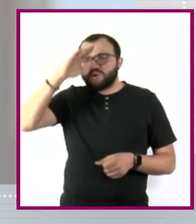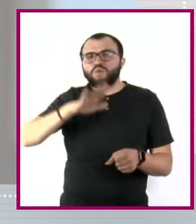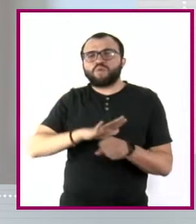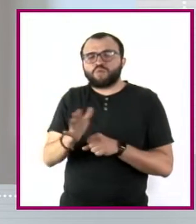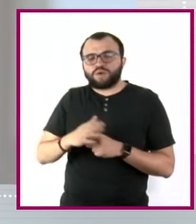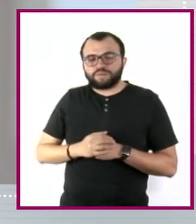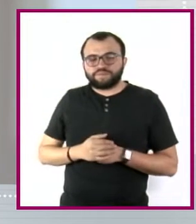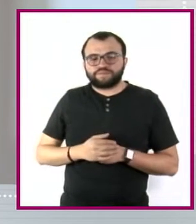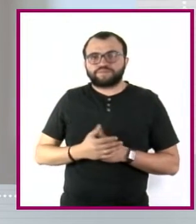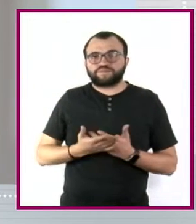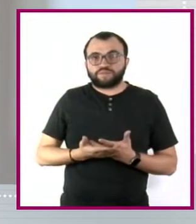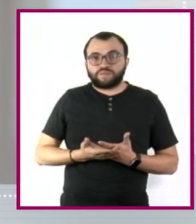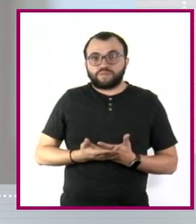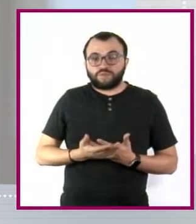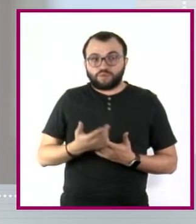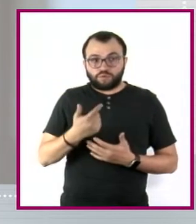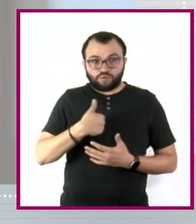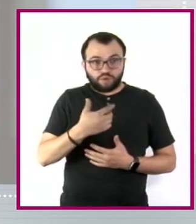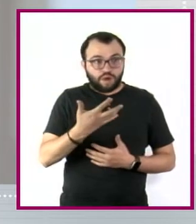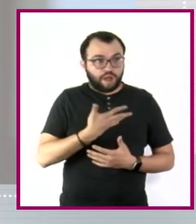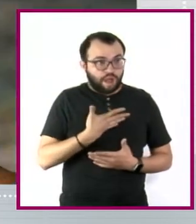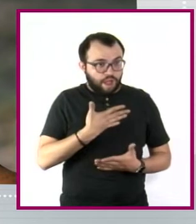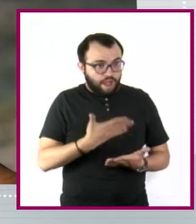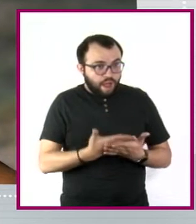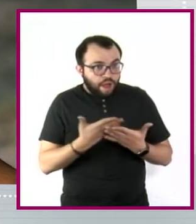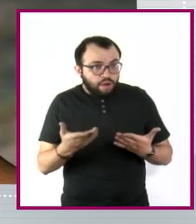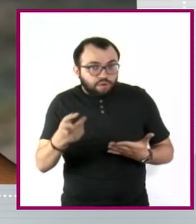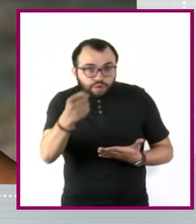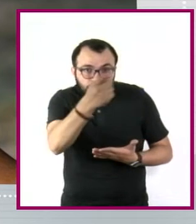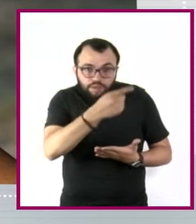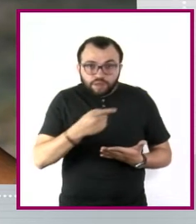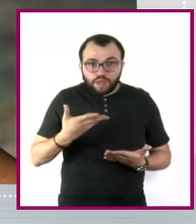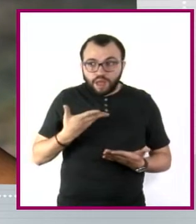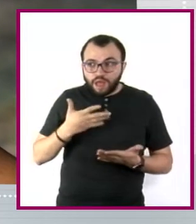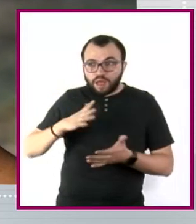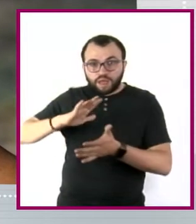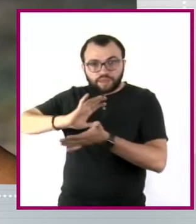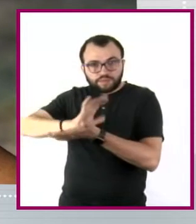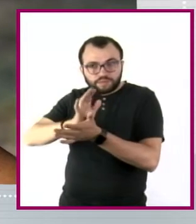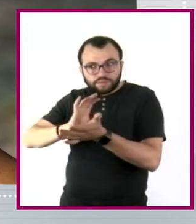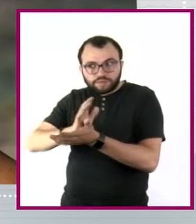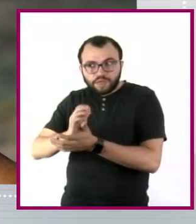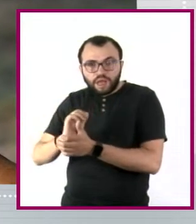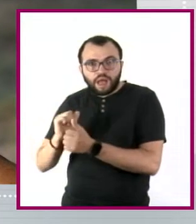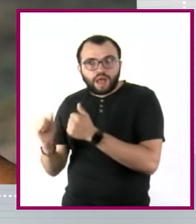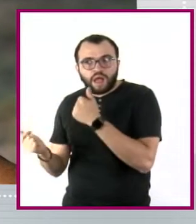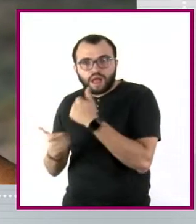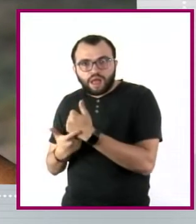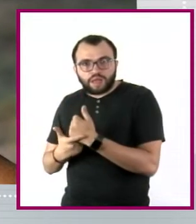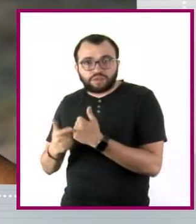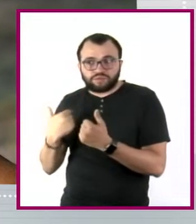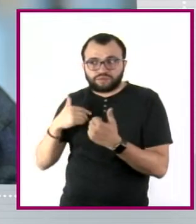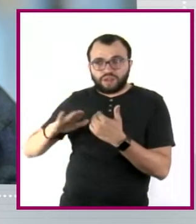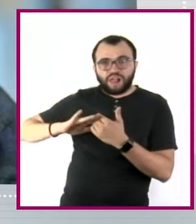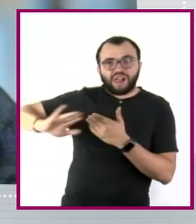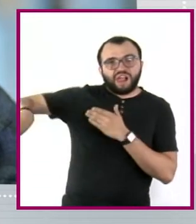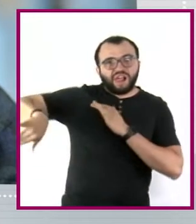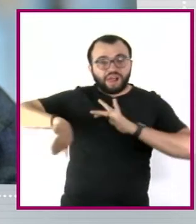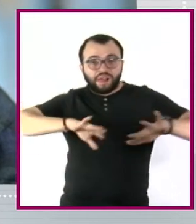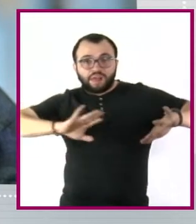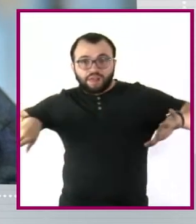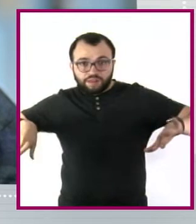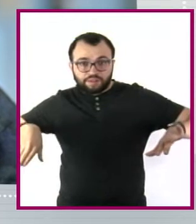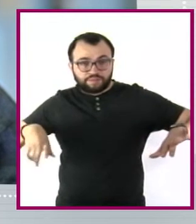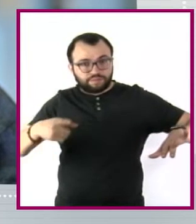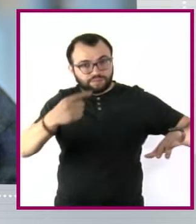Estoy discriminando a alguien, estoy apartando a alguien del goce, de lo que yo estoy gozando, de lo que